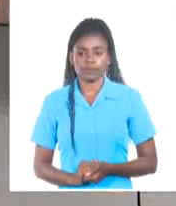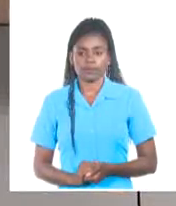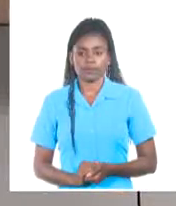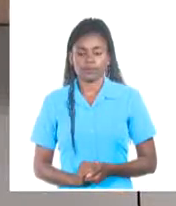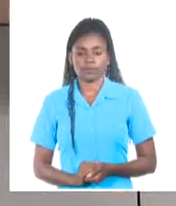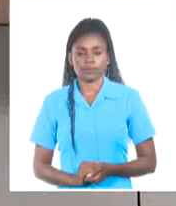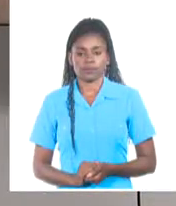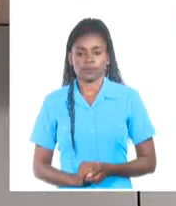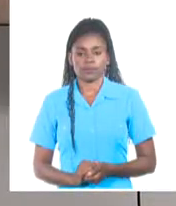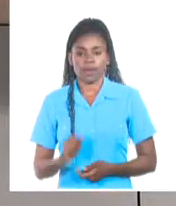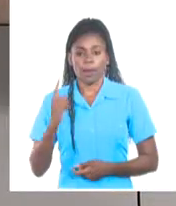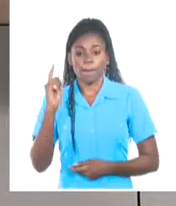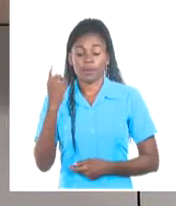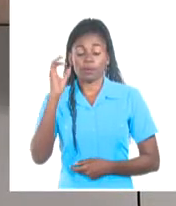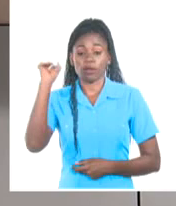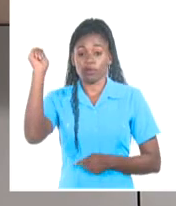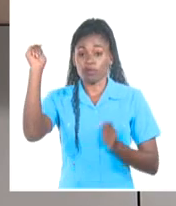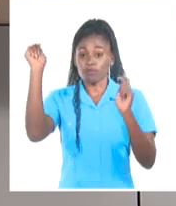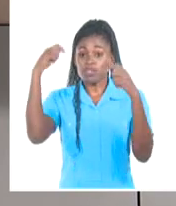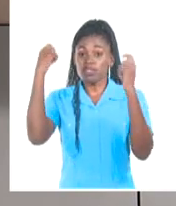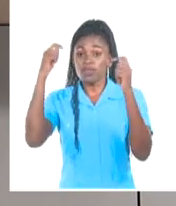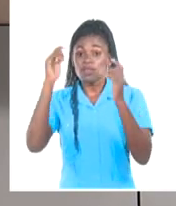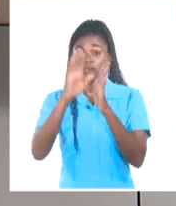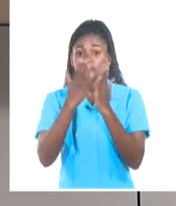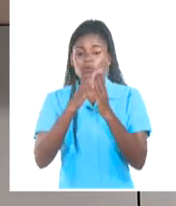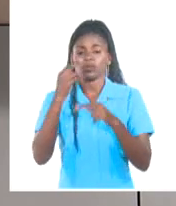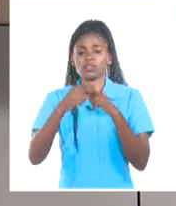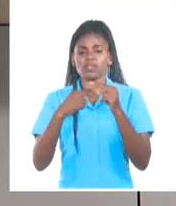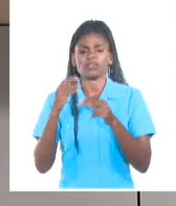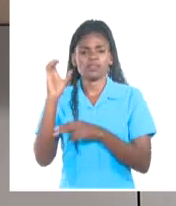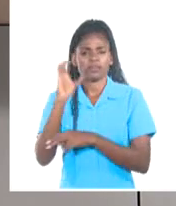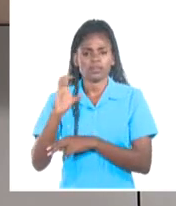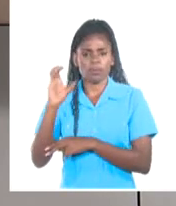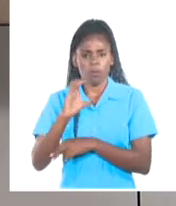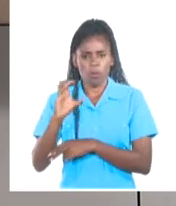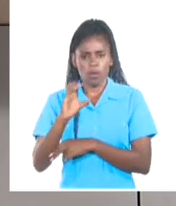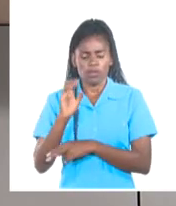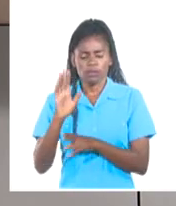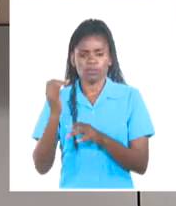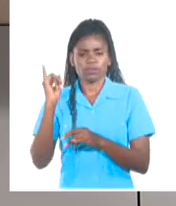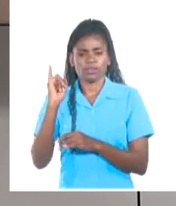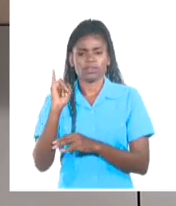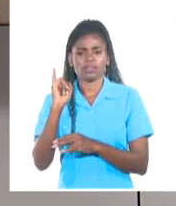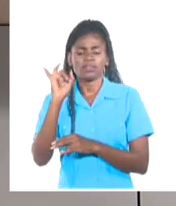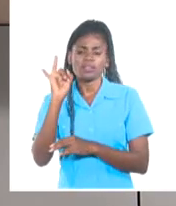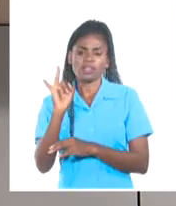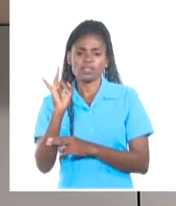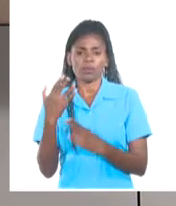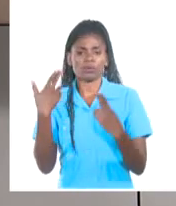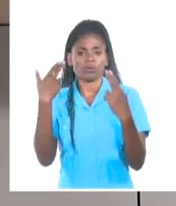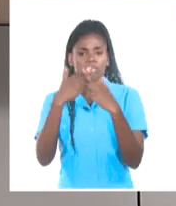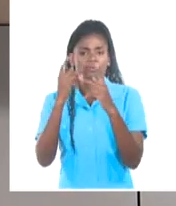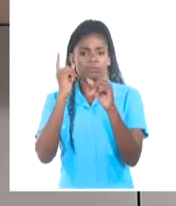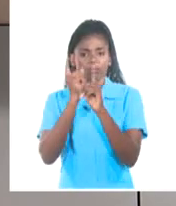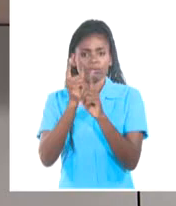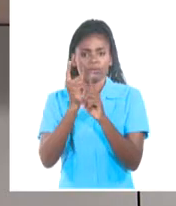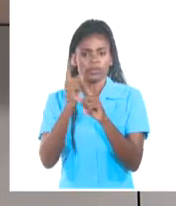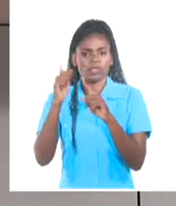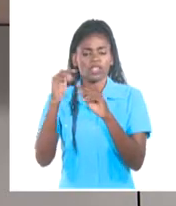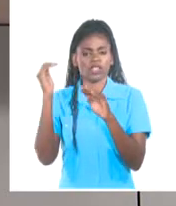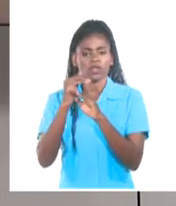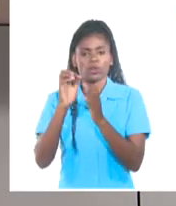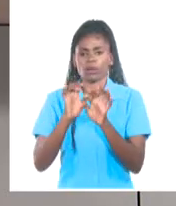El primer festival del libro digital se desarrolla en Camagüey como parte del séptimo encuentro sobre cultura audiovisual y tecnologías